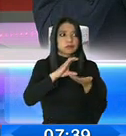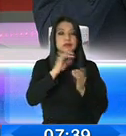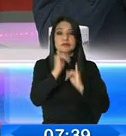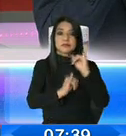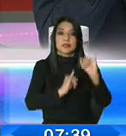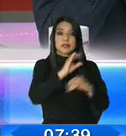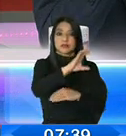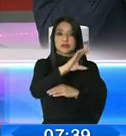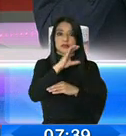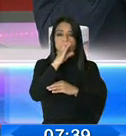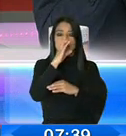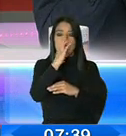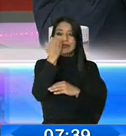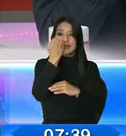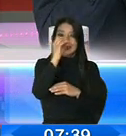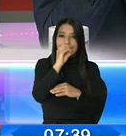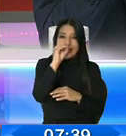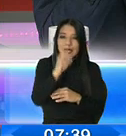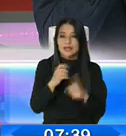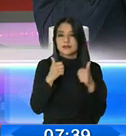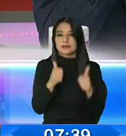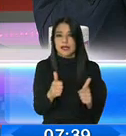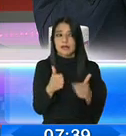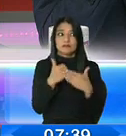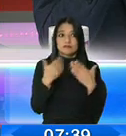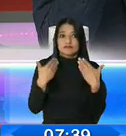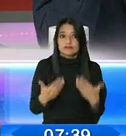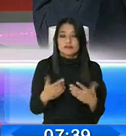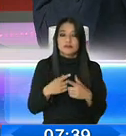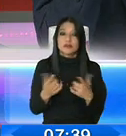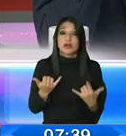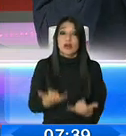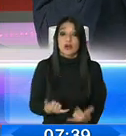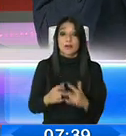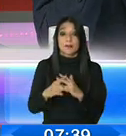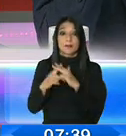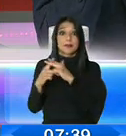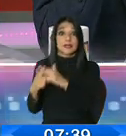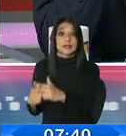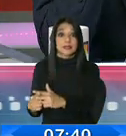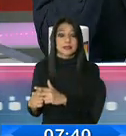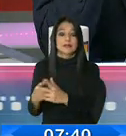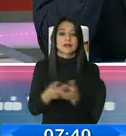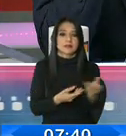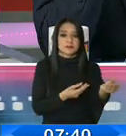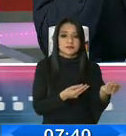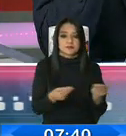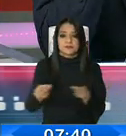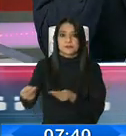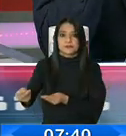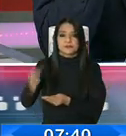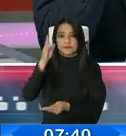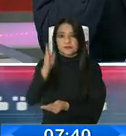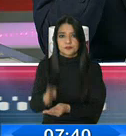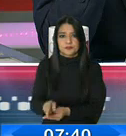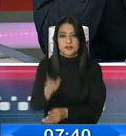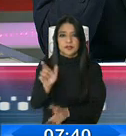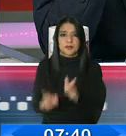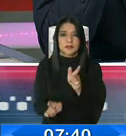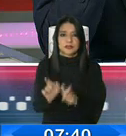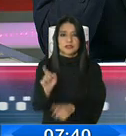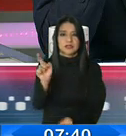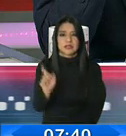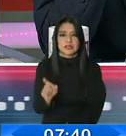a tasas favorables, a plazos favorables. Y lo que estamos haciendo, esos recursos, es trasladarlos directamente al